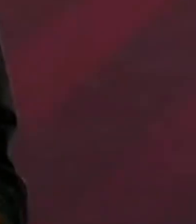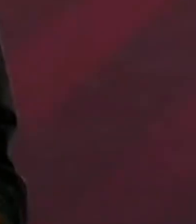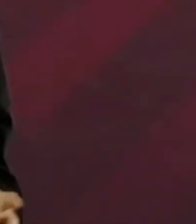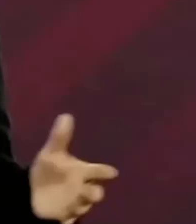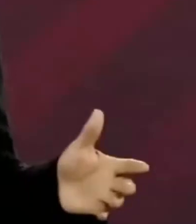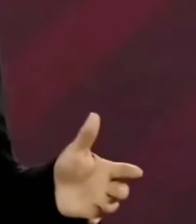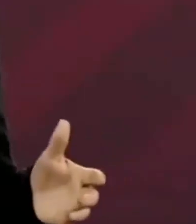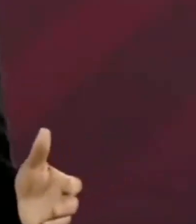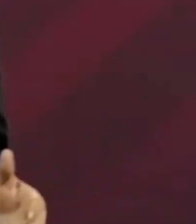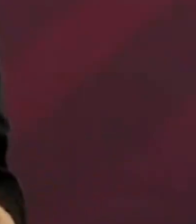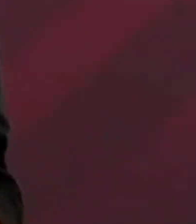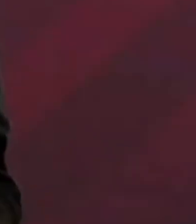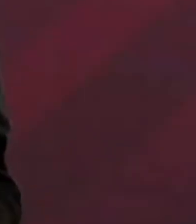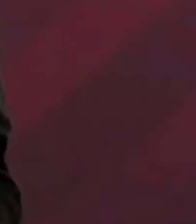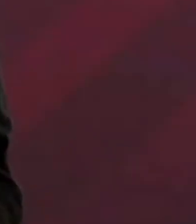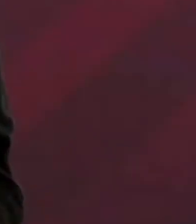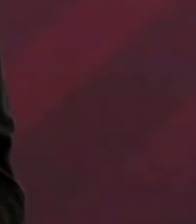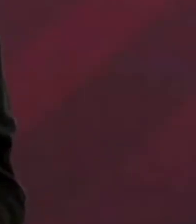nada más.